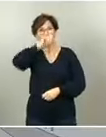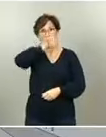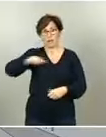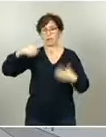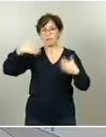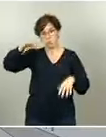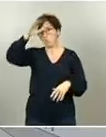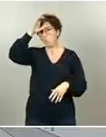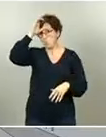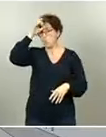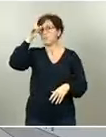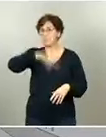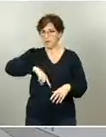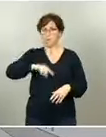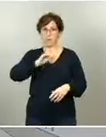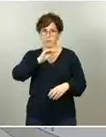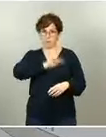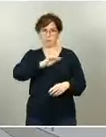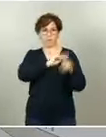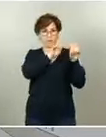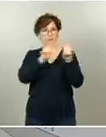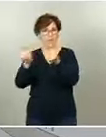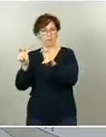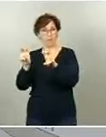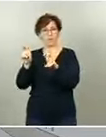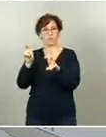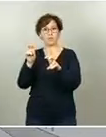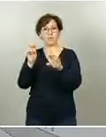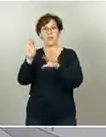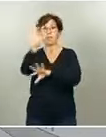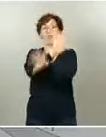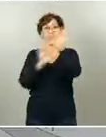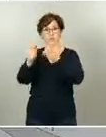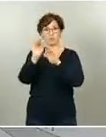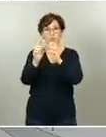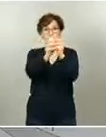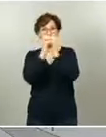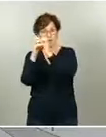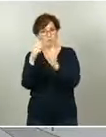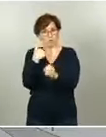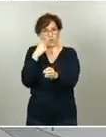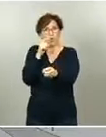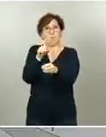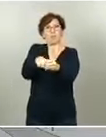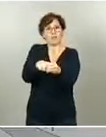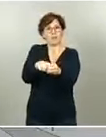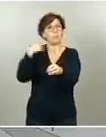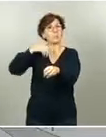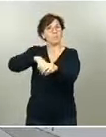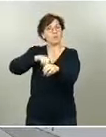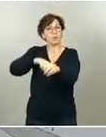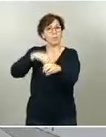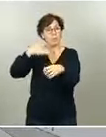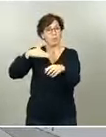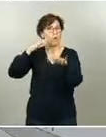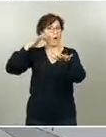y, por tanto, no solamente participo de esa toma de decisiones, sino también aprendo, porque lógicamente esta